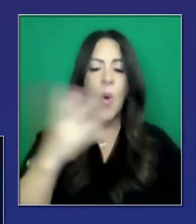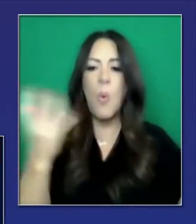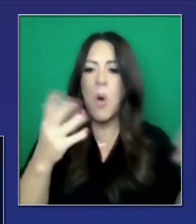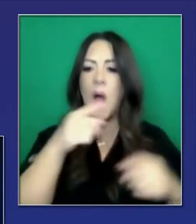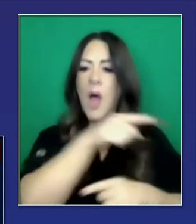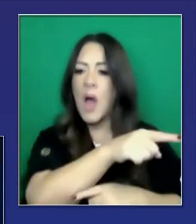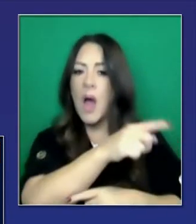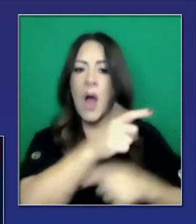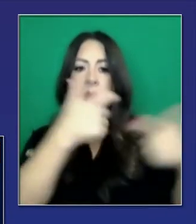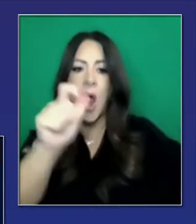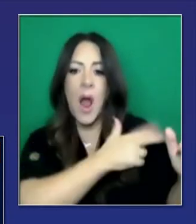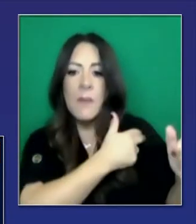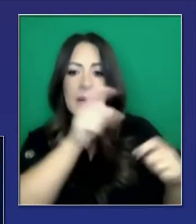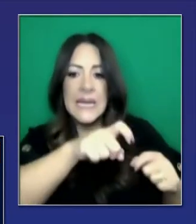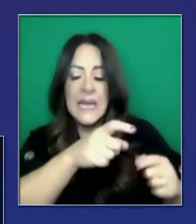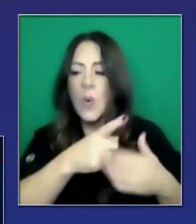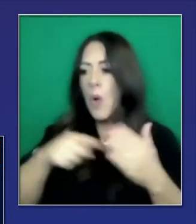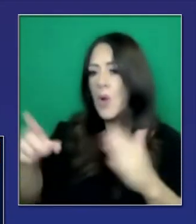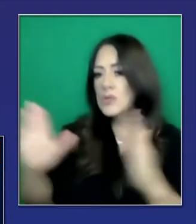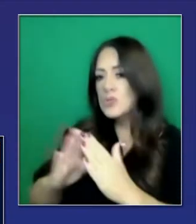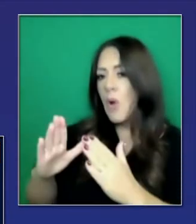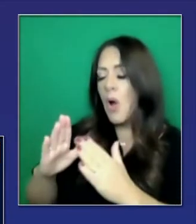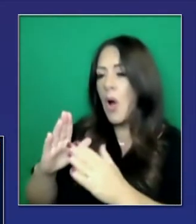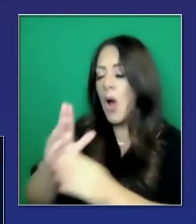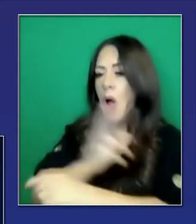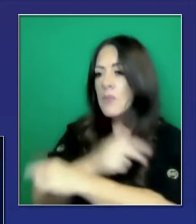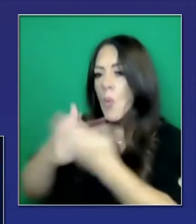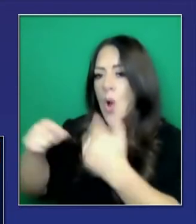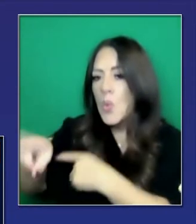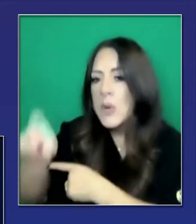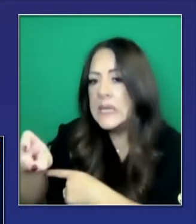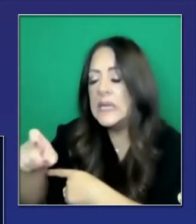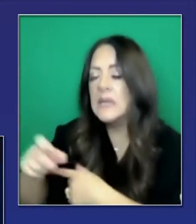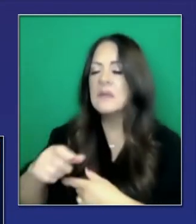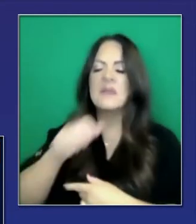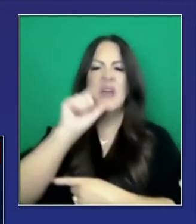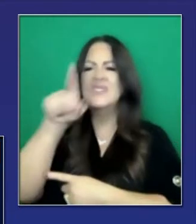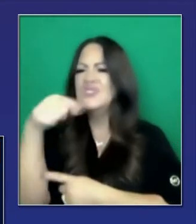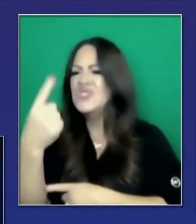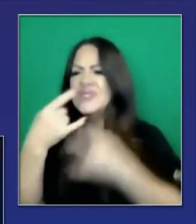necesidades más importantes. De personal, por supuesto, la más importante. Pero suministros también.